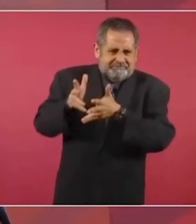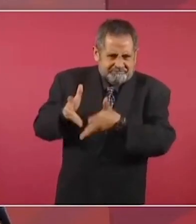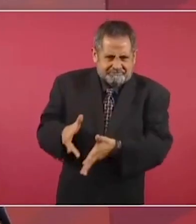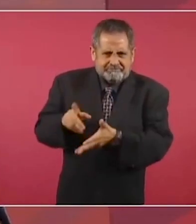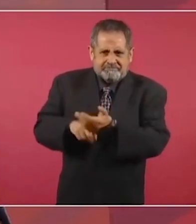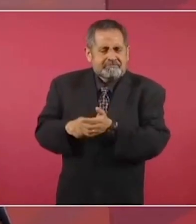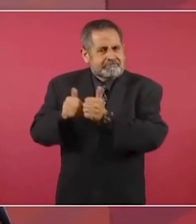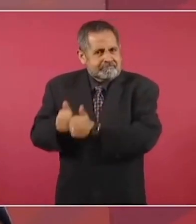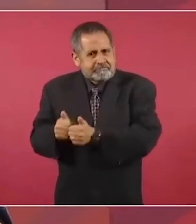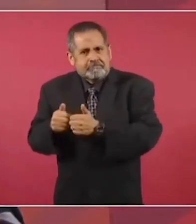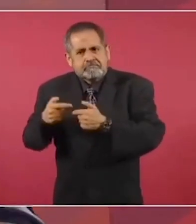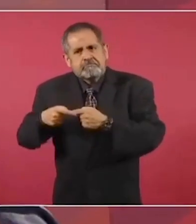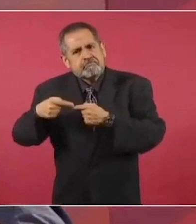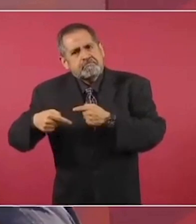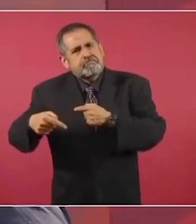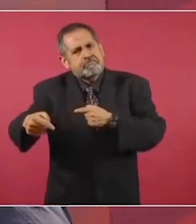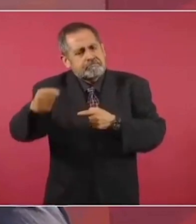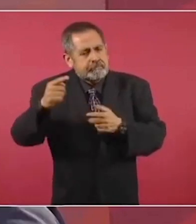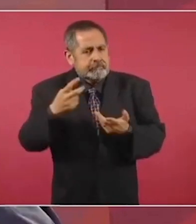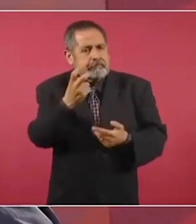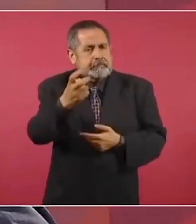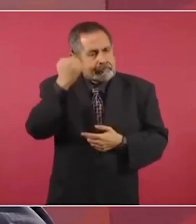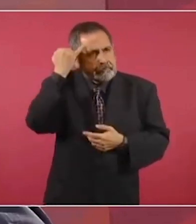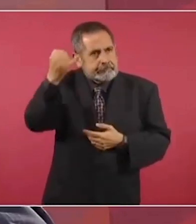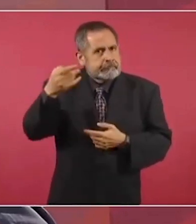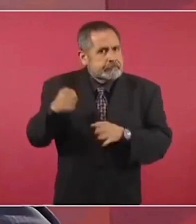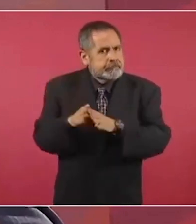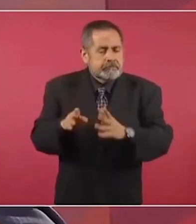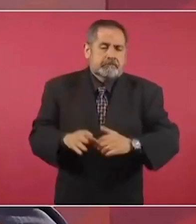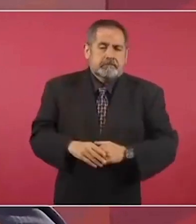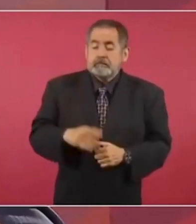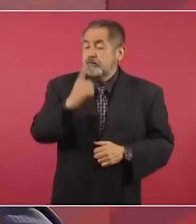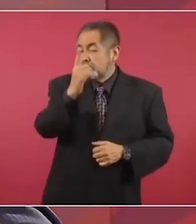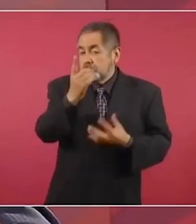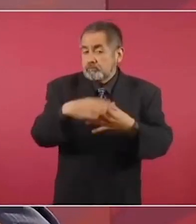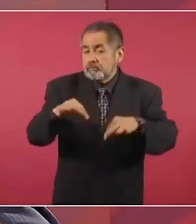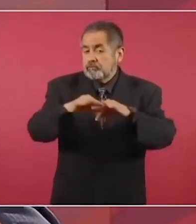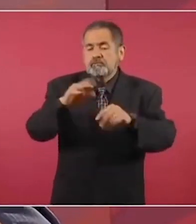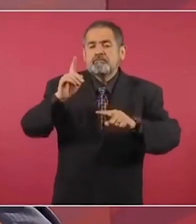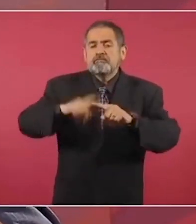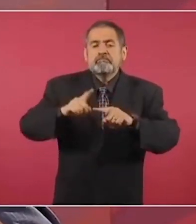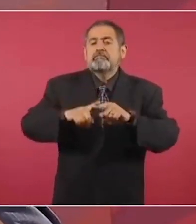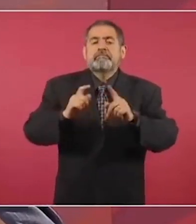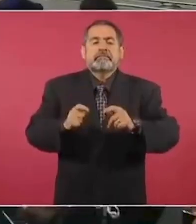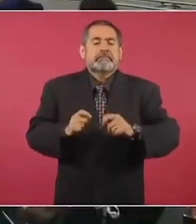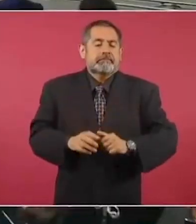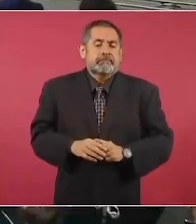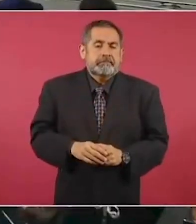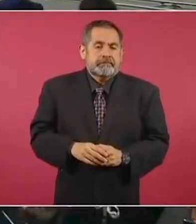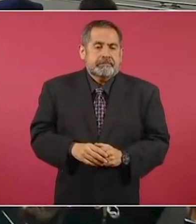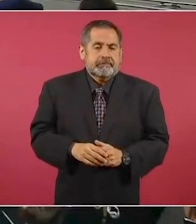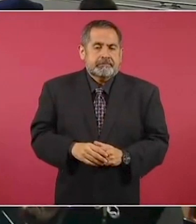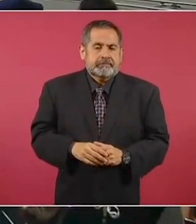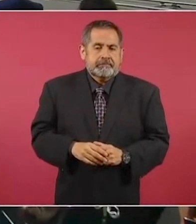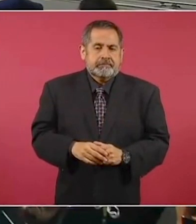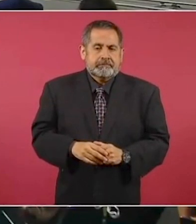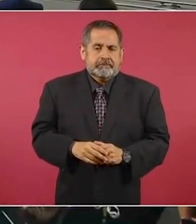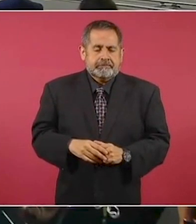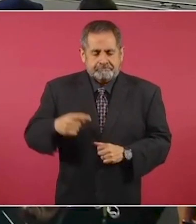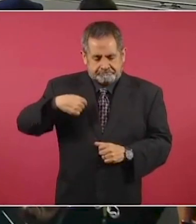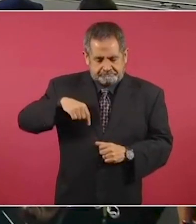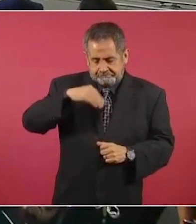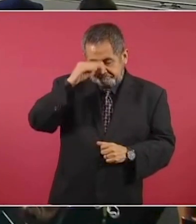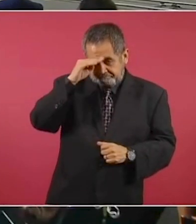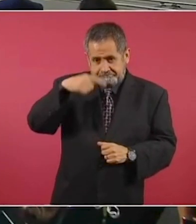y lo más esencial de todo, auspiciar